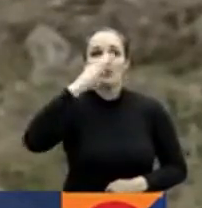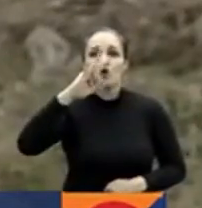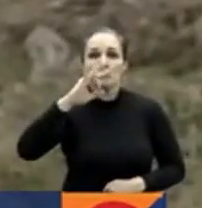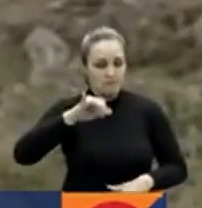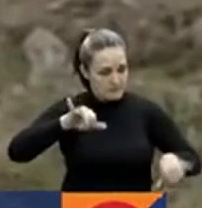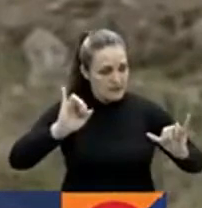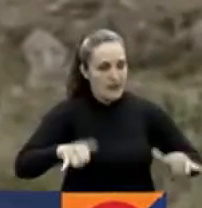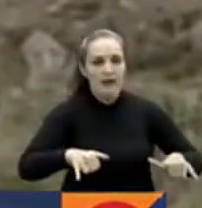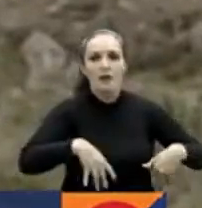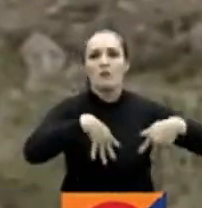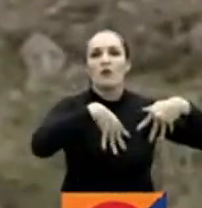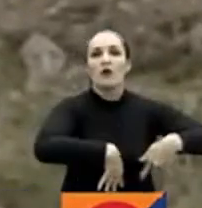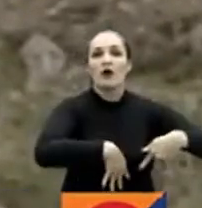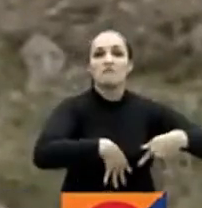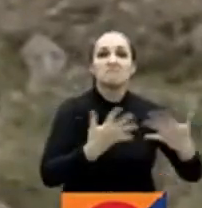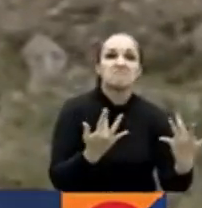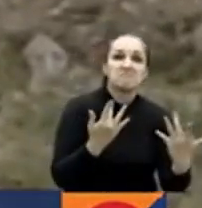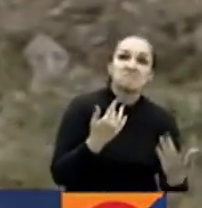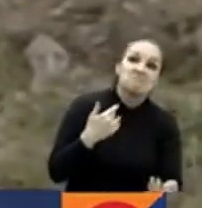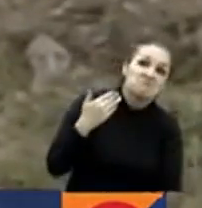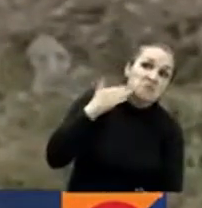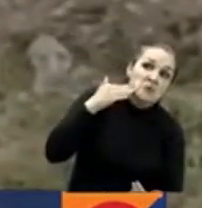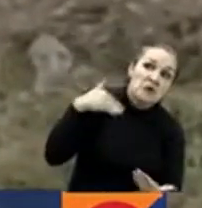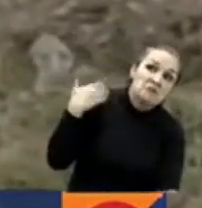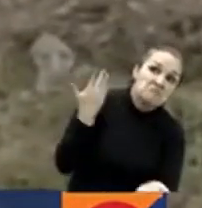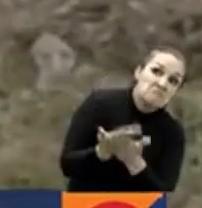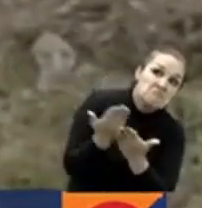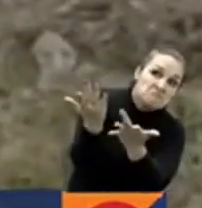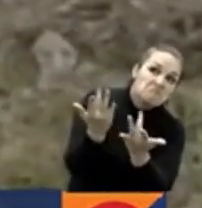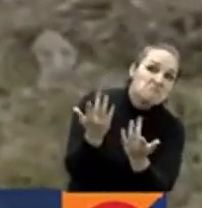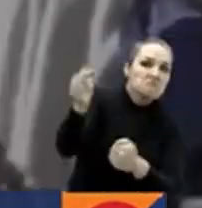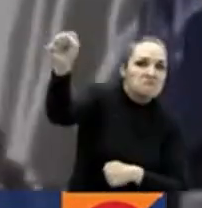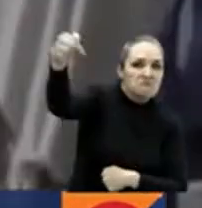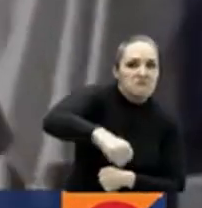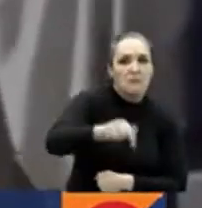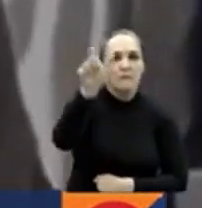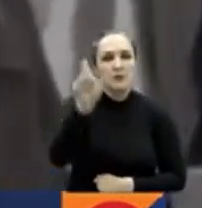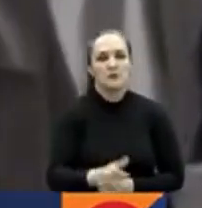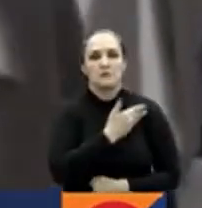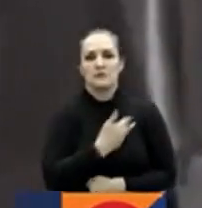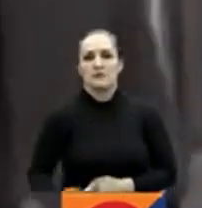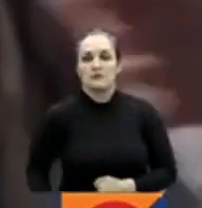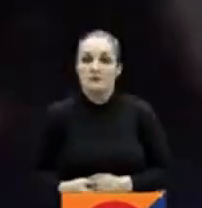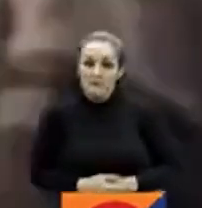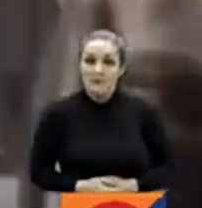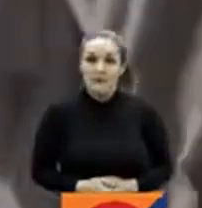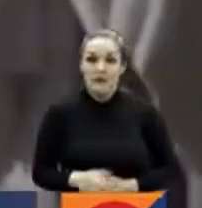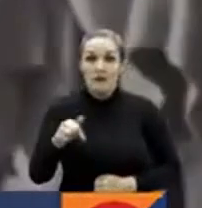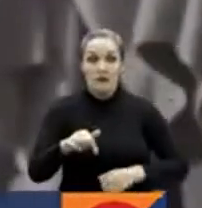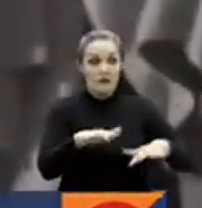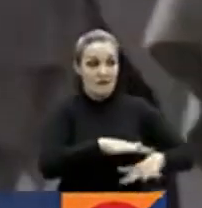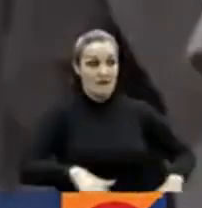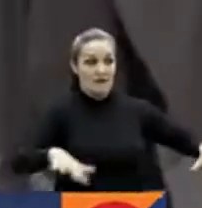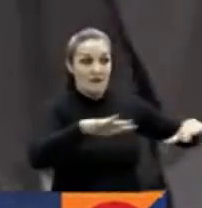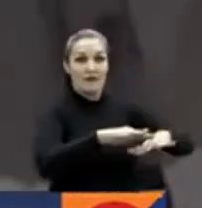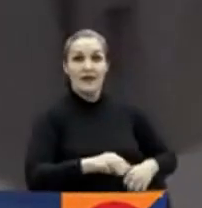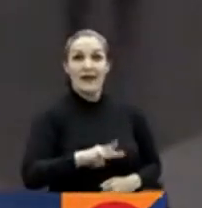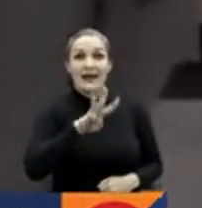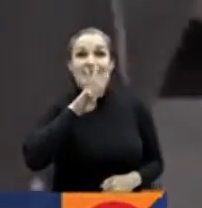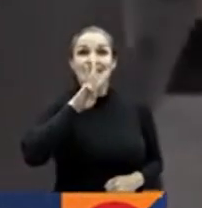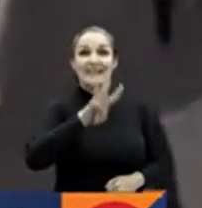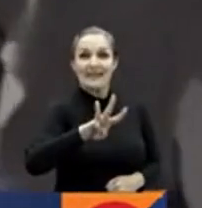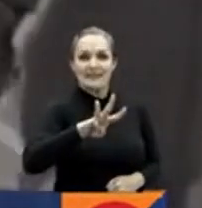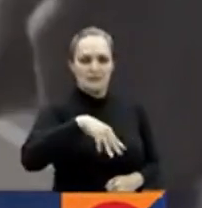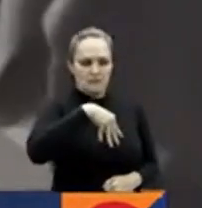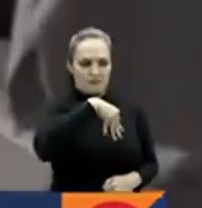hasta cuando el señor presidente de la república haga presencia. En esta zona en particular son tres los puntos que se